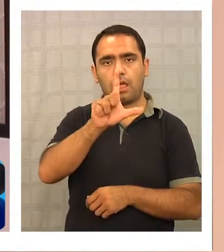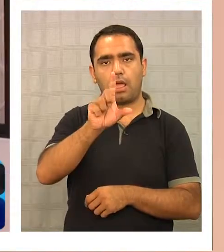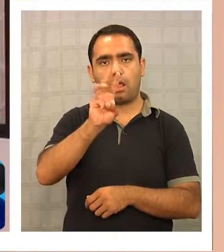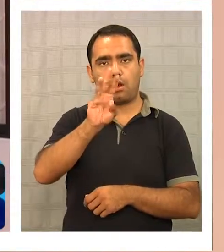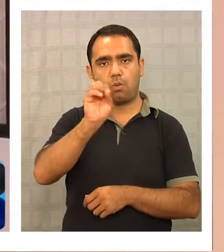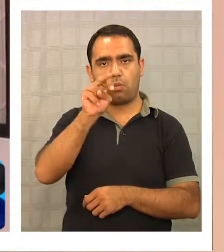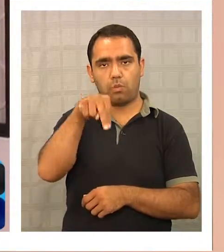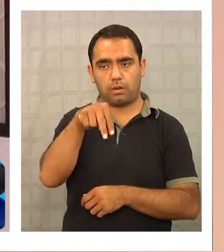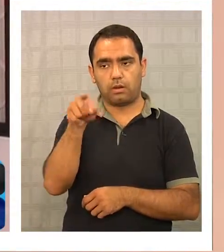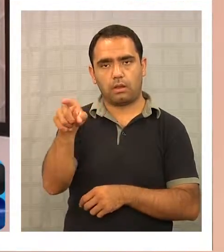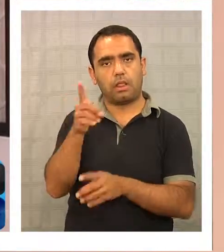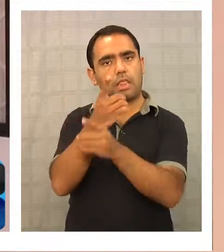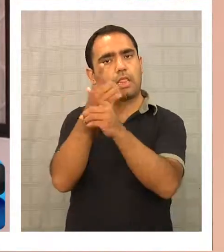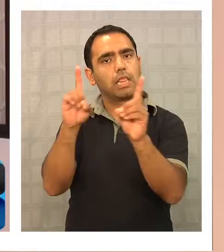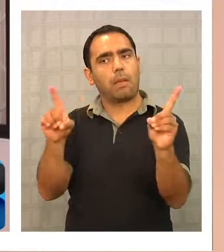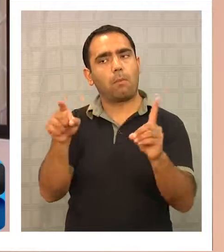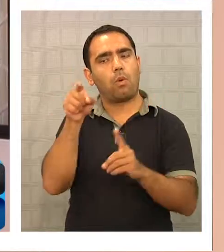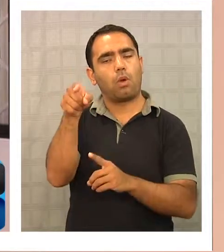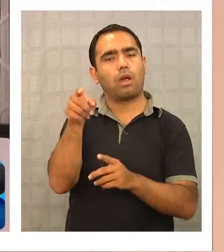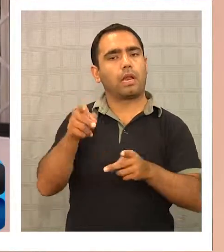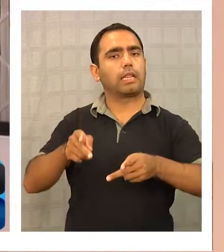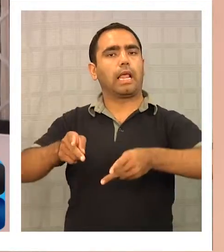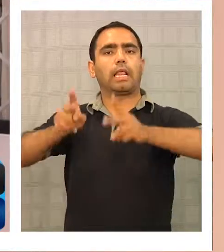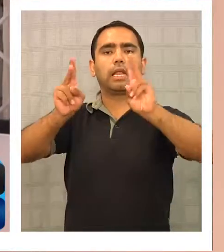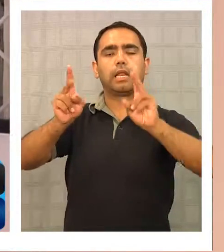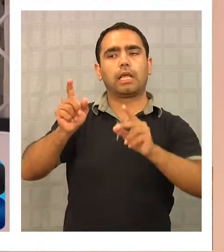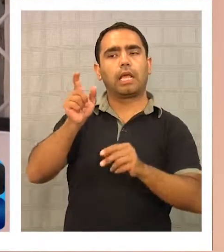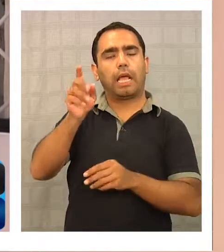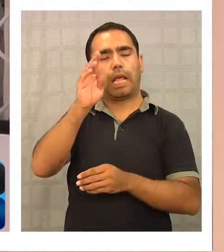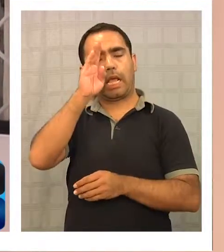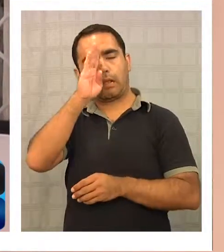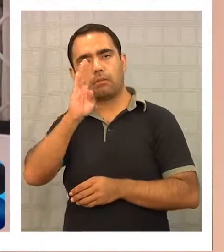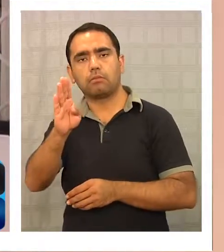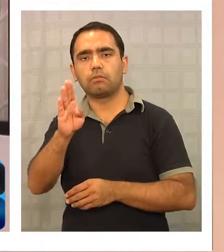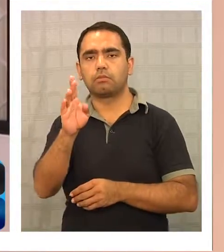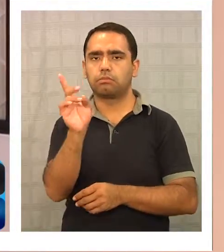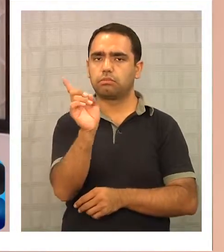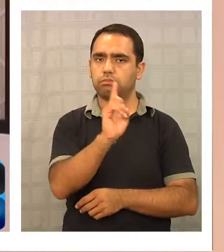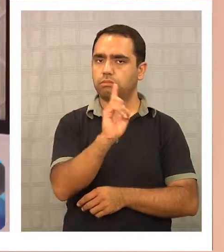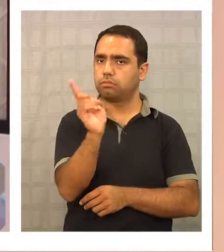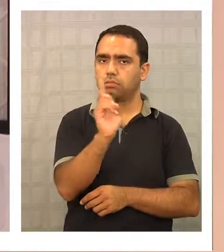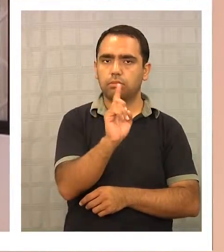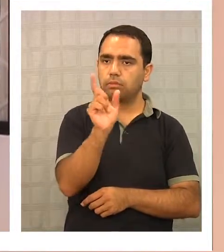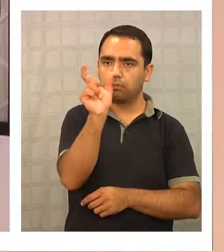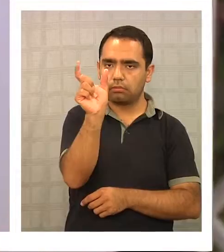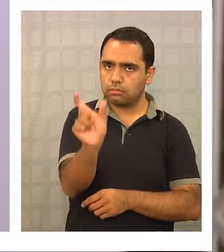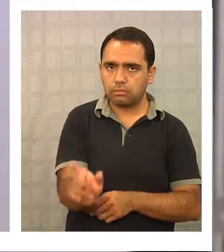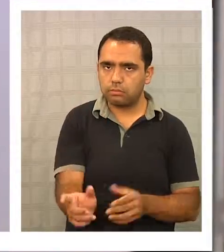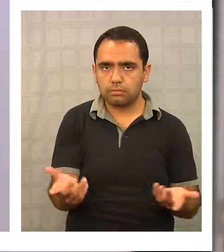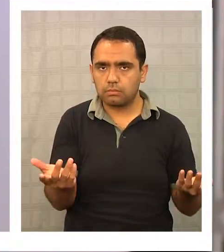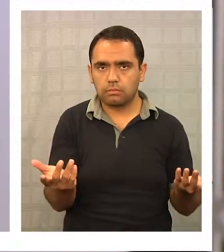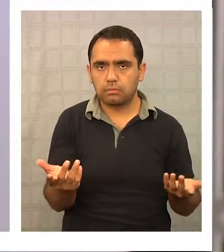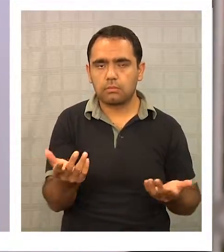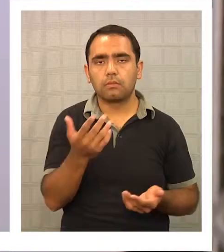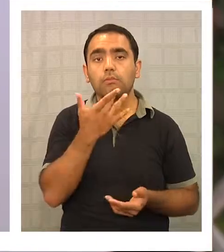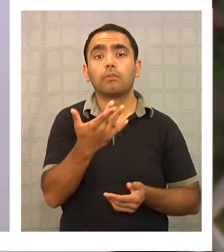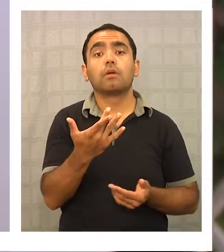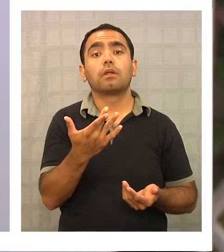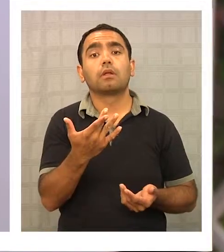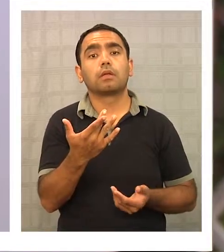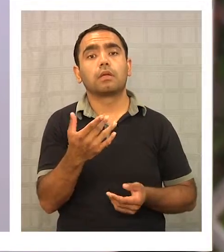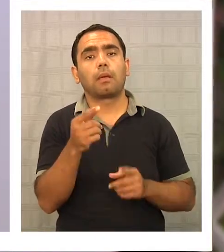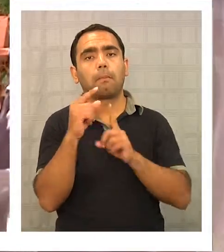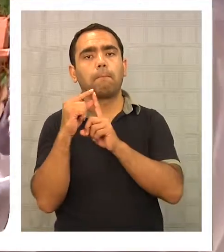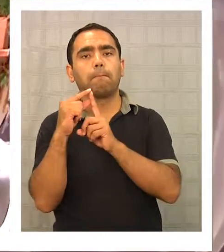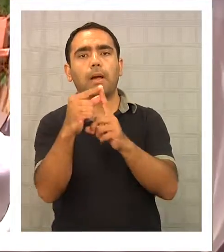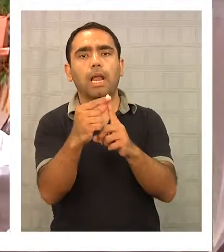gran demócrata como se lo está hoy día mostrando todo el mundo, ¿no? Porque, mira, las cosas no valen por